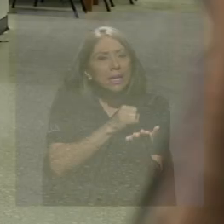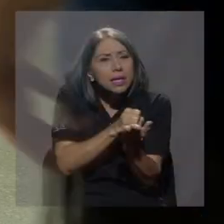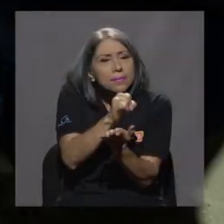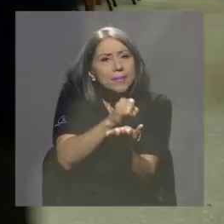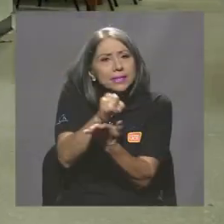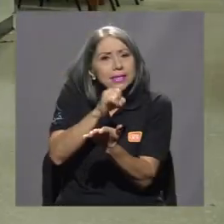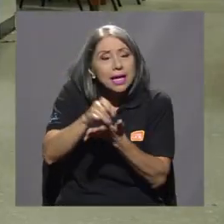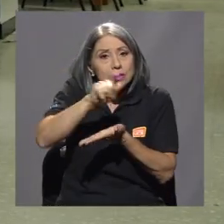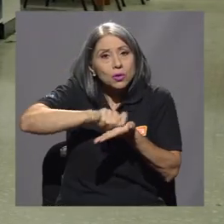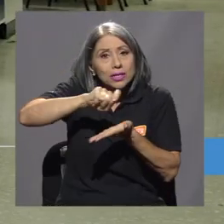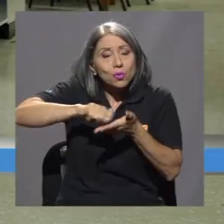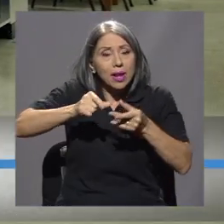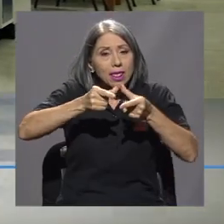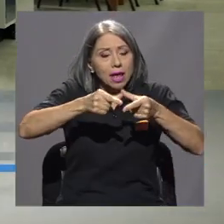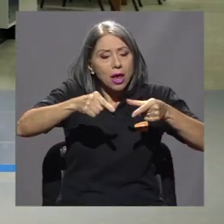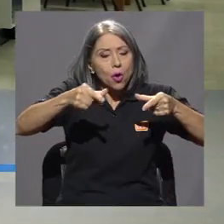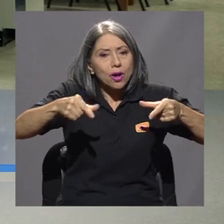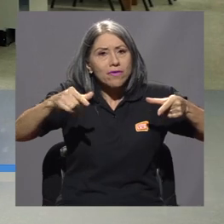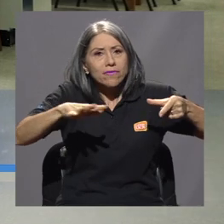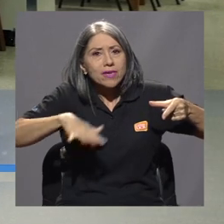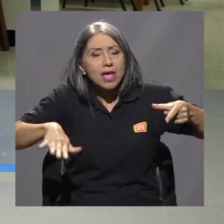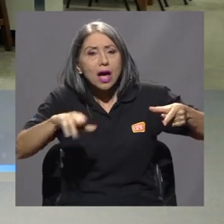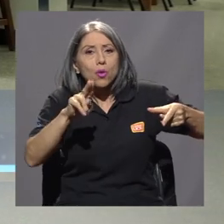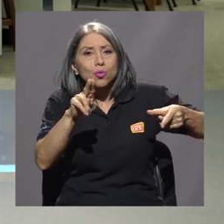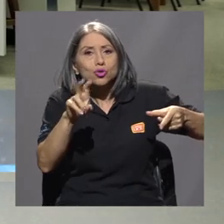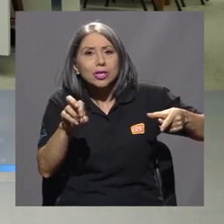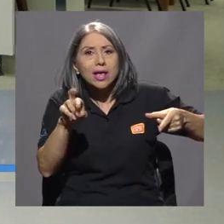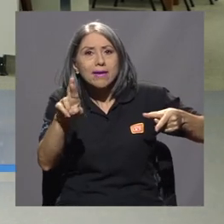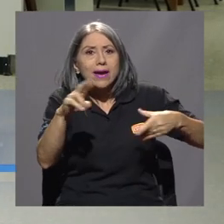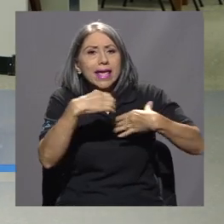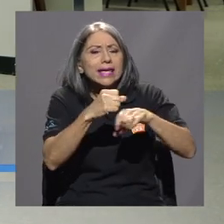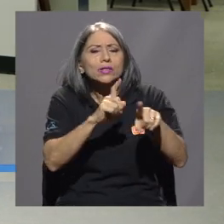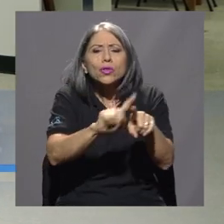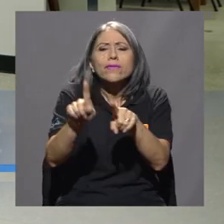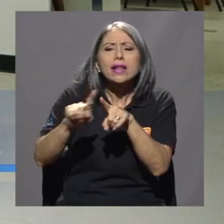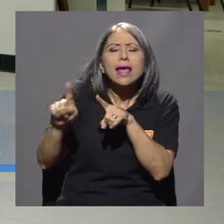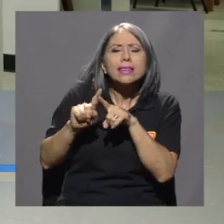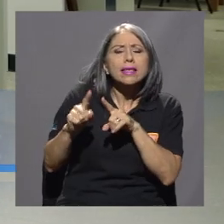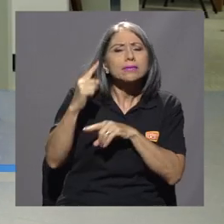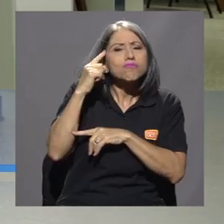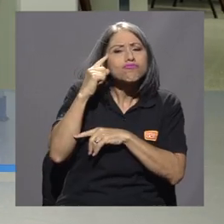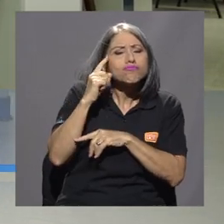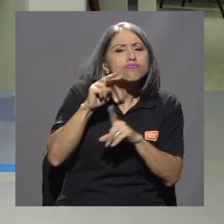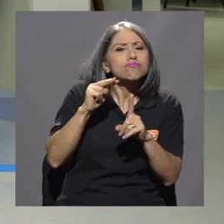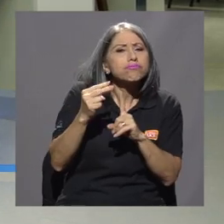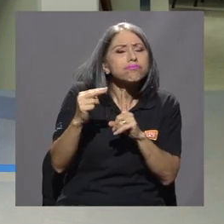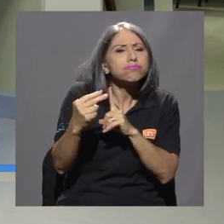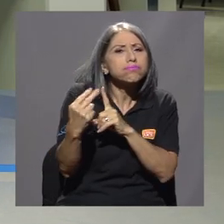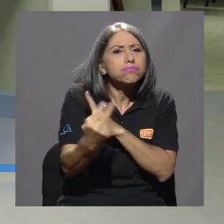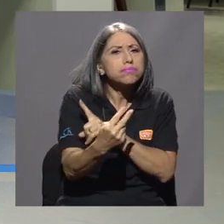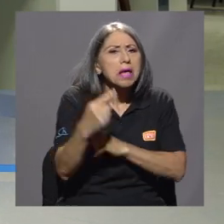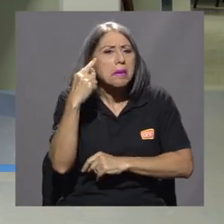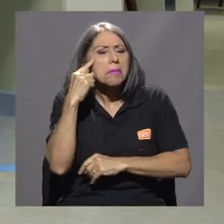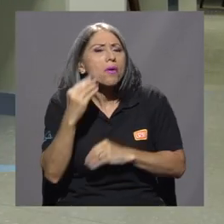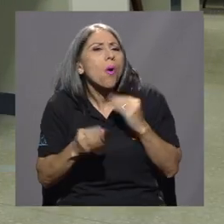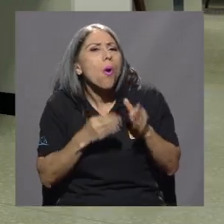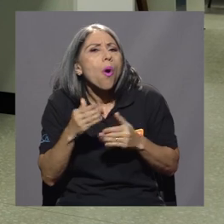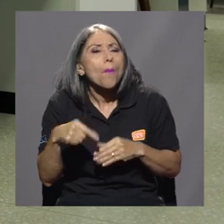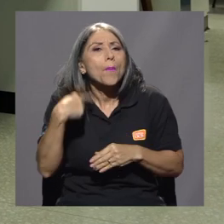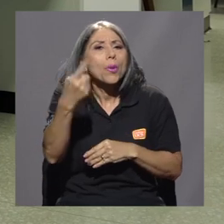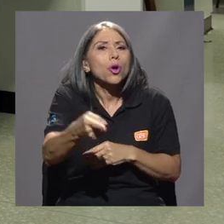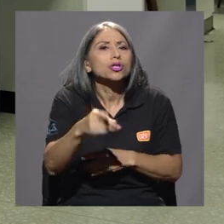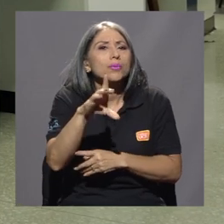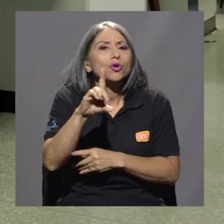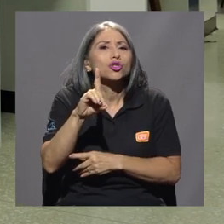Una investigación de la Escuela de Geografía de la UCR creó distintos escenarios y analizó la posible afectación en los próximos 100 años